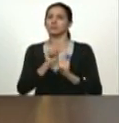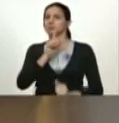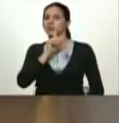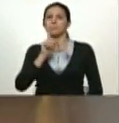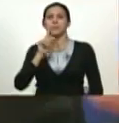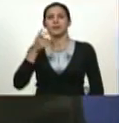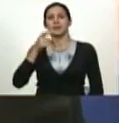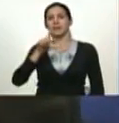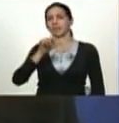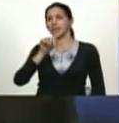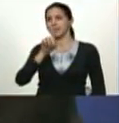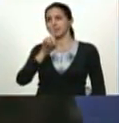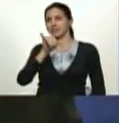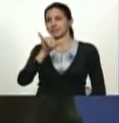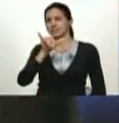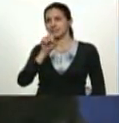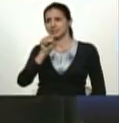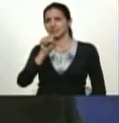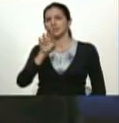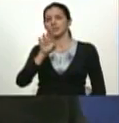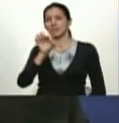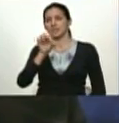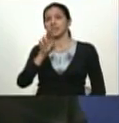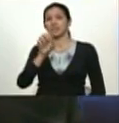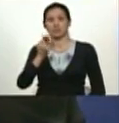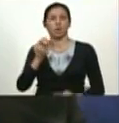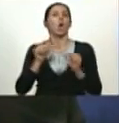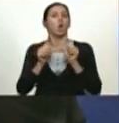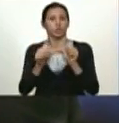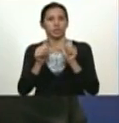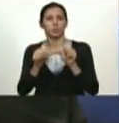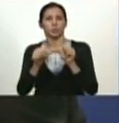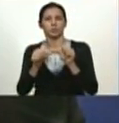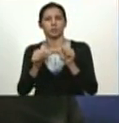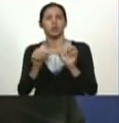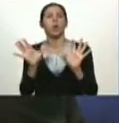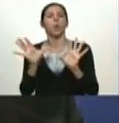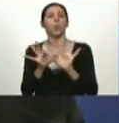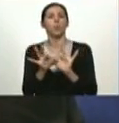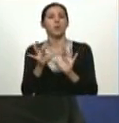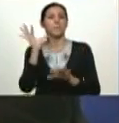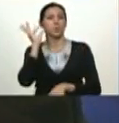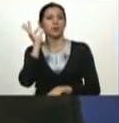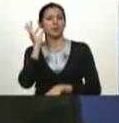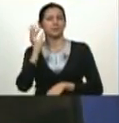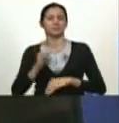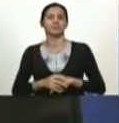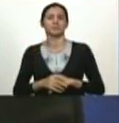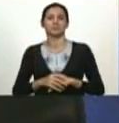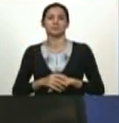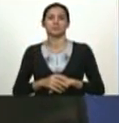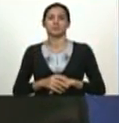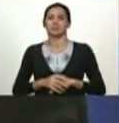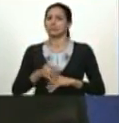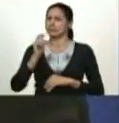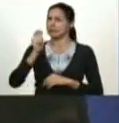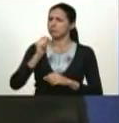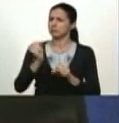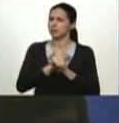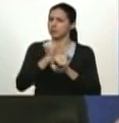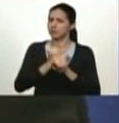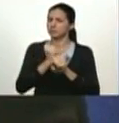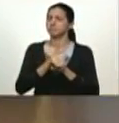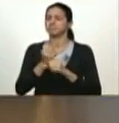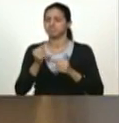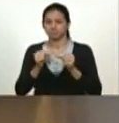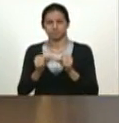está haciendo un trabajo extraordinario una mujer que es fortalecer una mujer y las tareas centrales una mujer